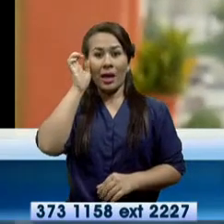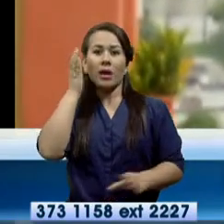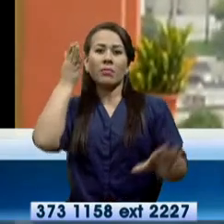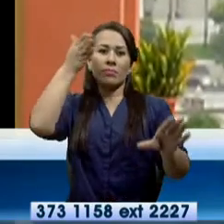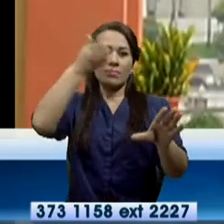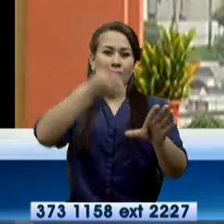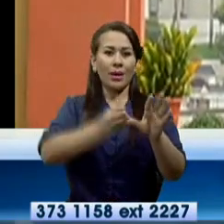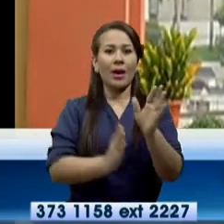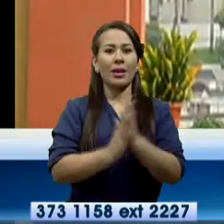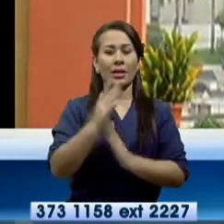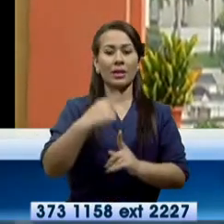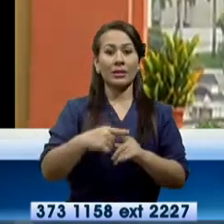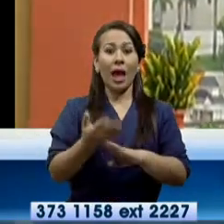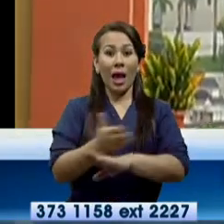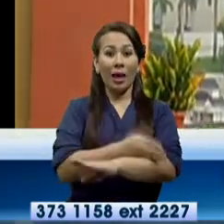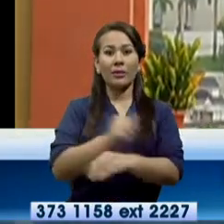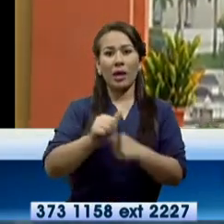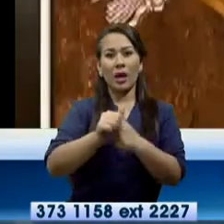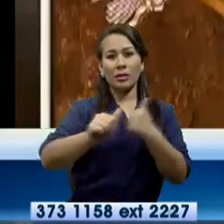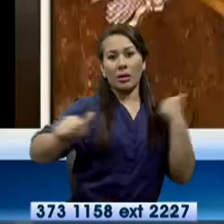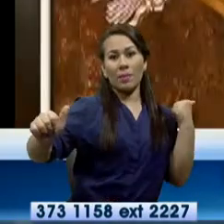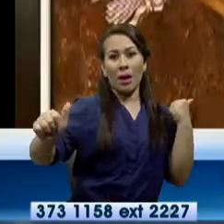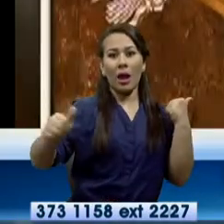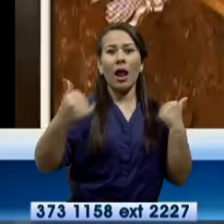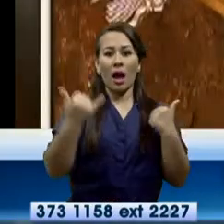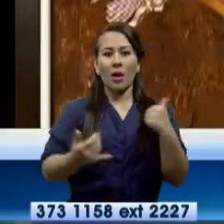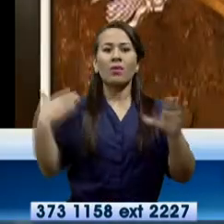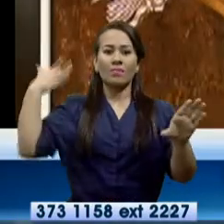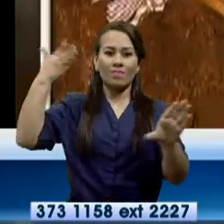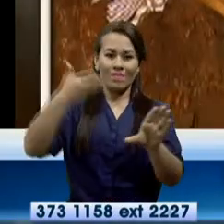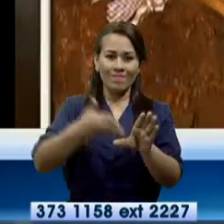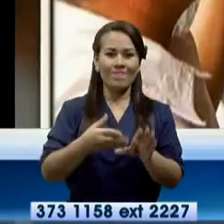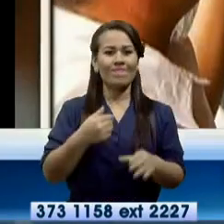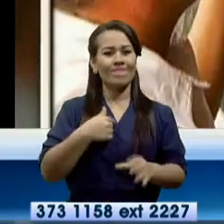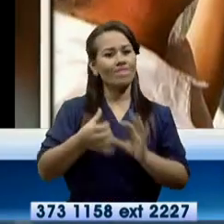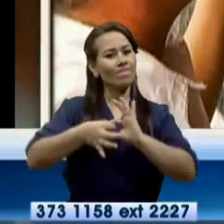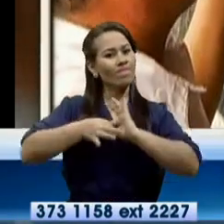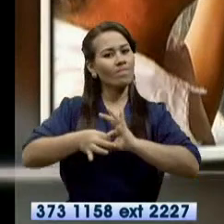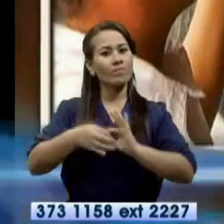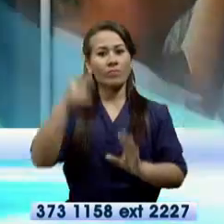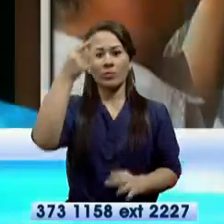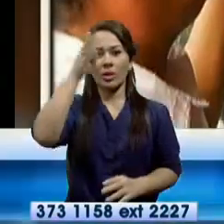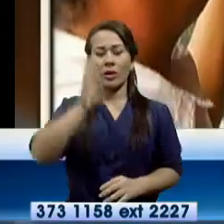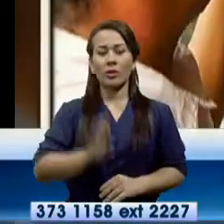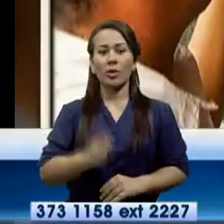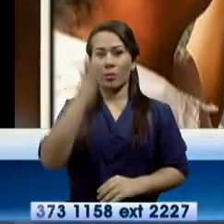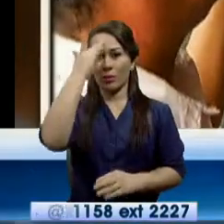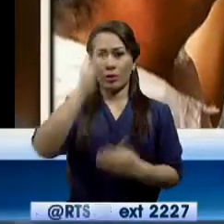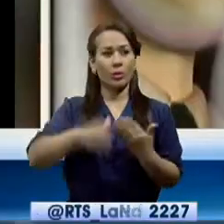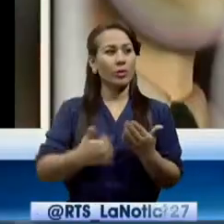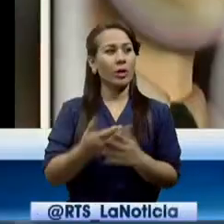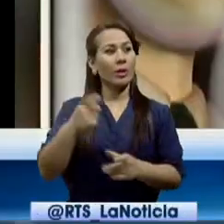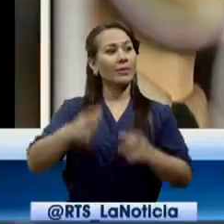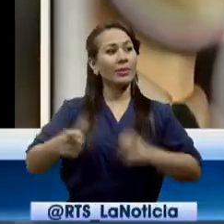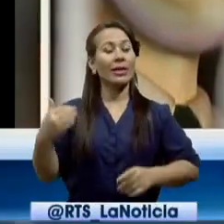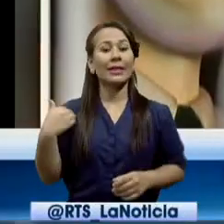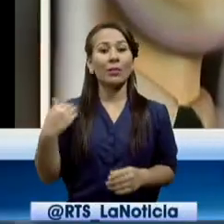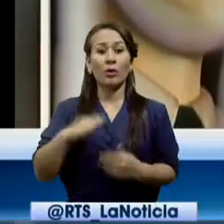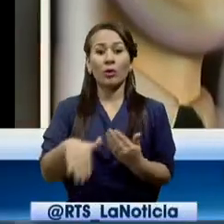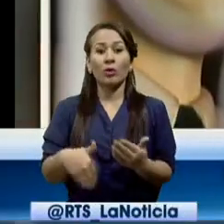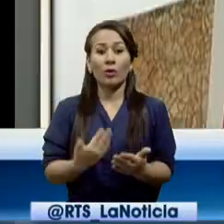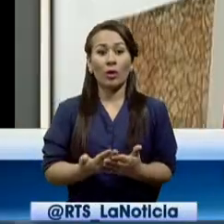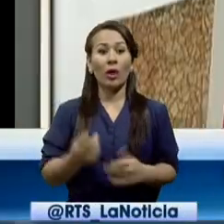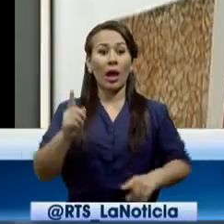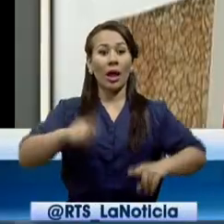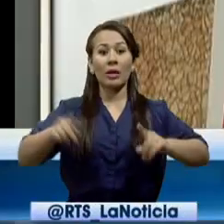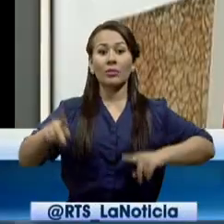que lo aisló, de la casa de Dios. Y justamente en eso está la mano de Dios, porque si lo tenemos todo, pues a veces